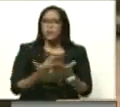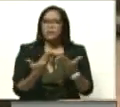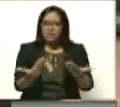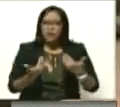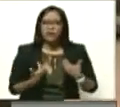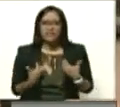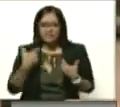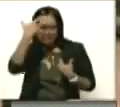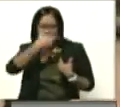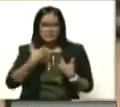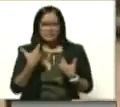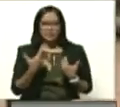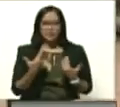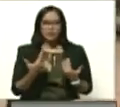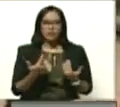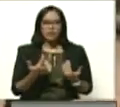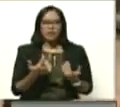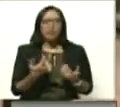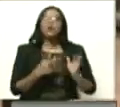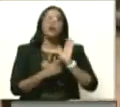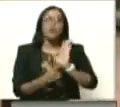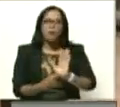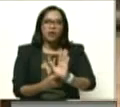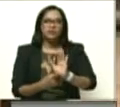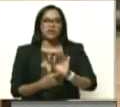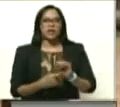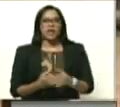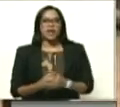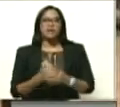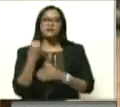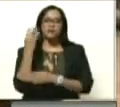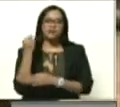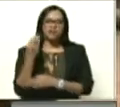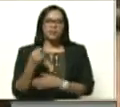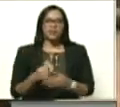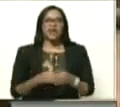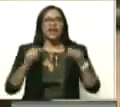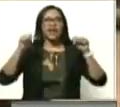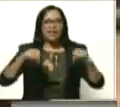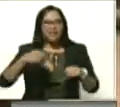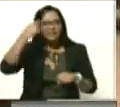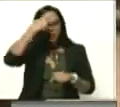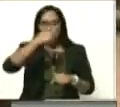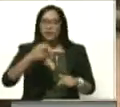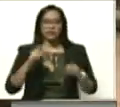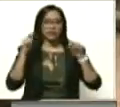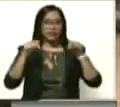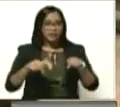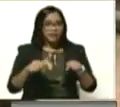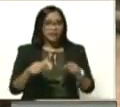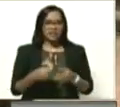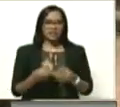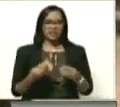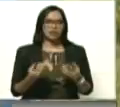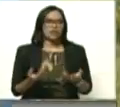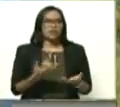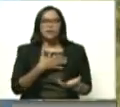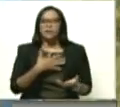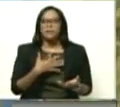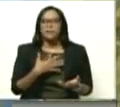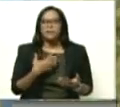Y un hecho y una muestra de eso es esta asamblea, es esta población que está aquí queriendo organizarse,